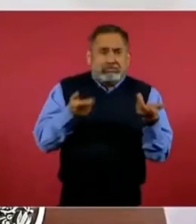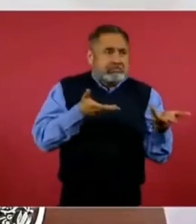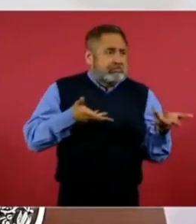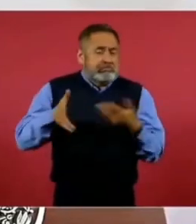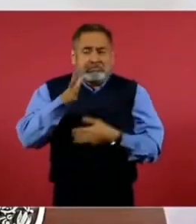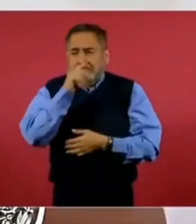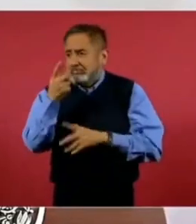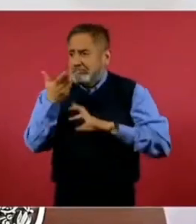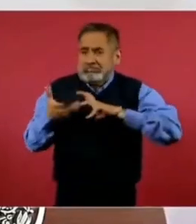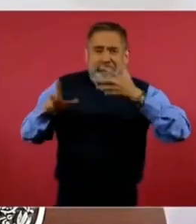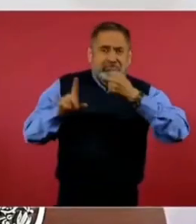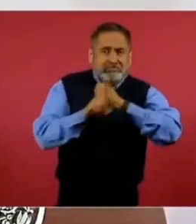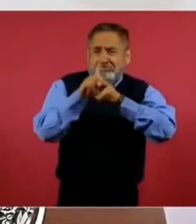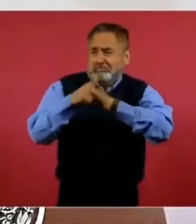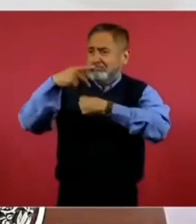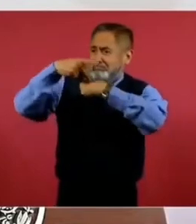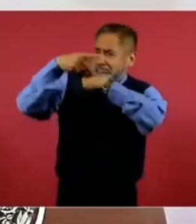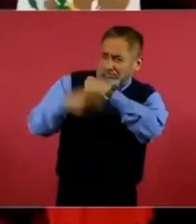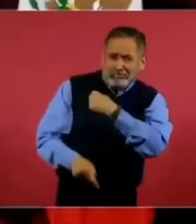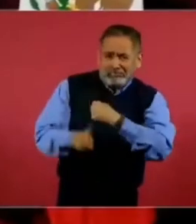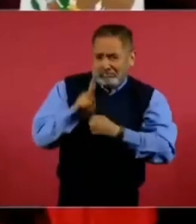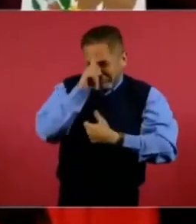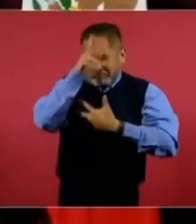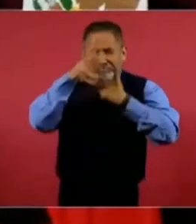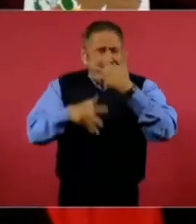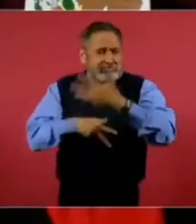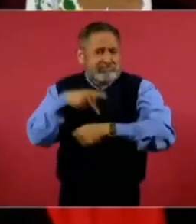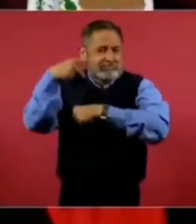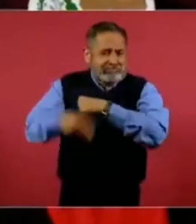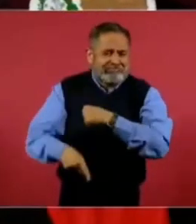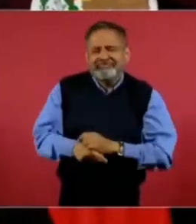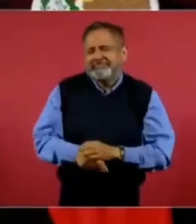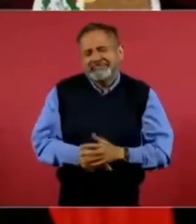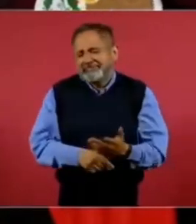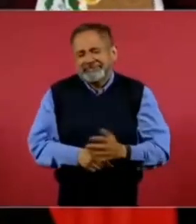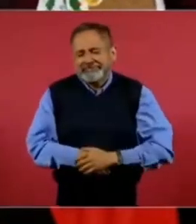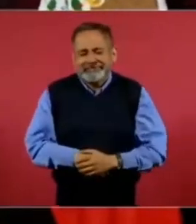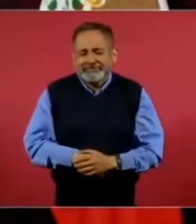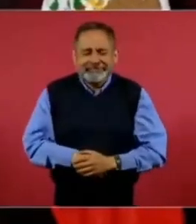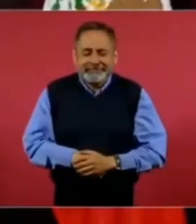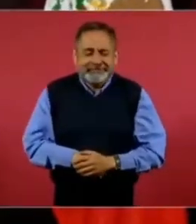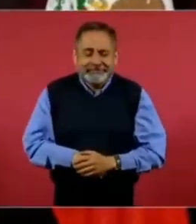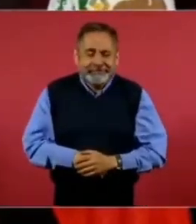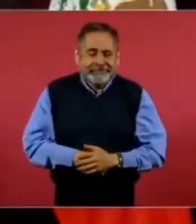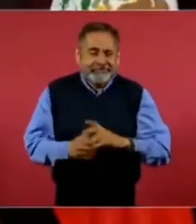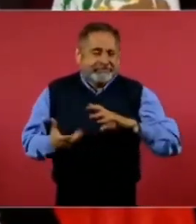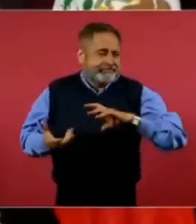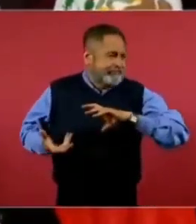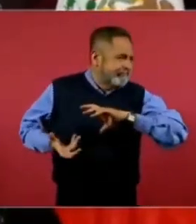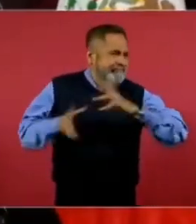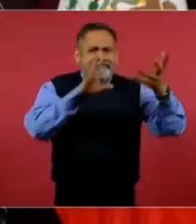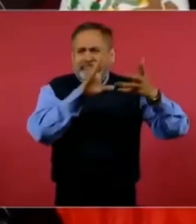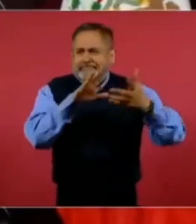la violencia, que sea un caos,